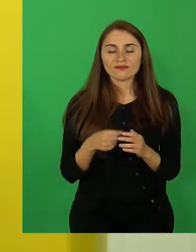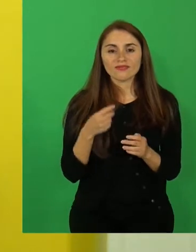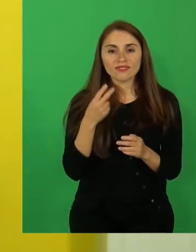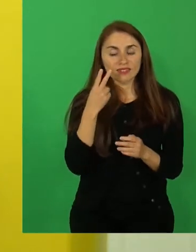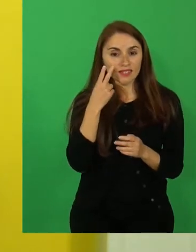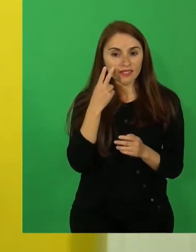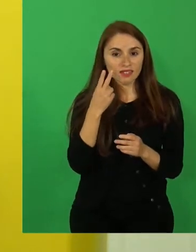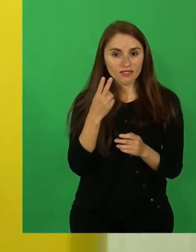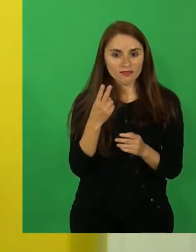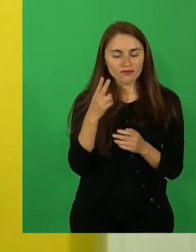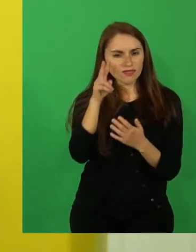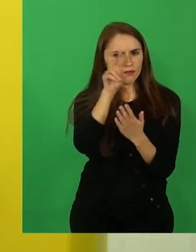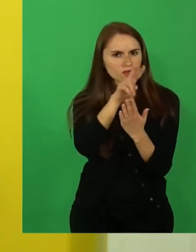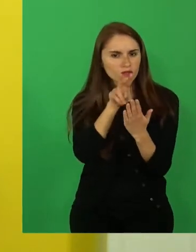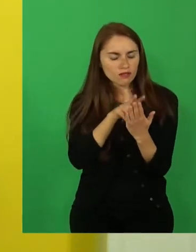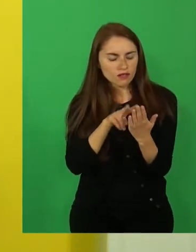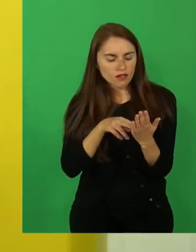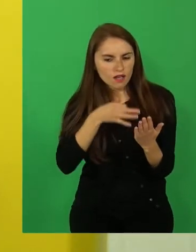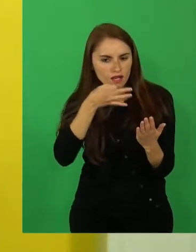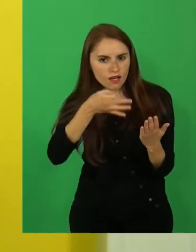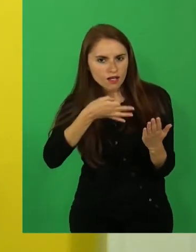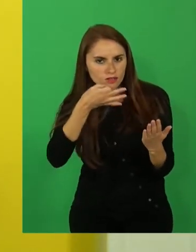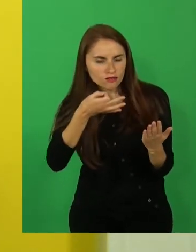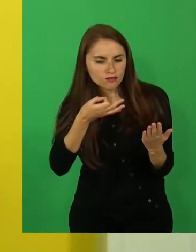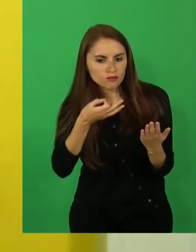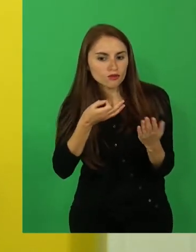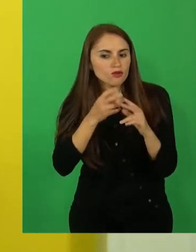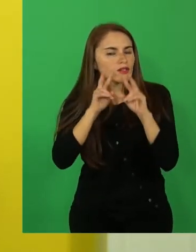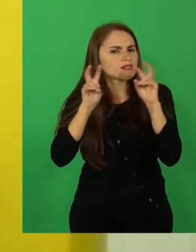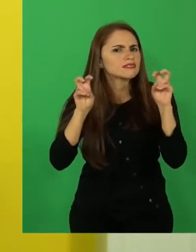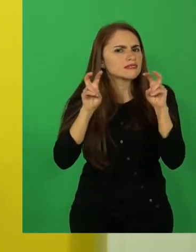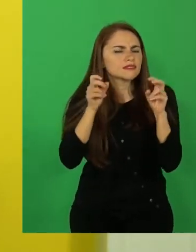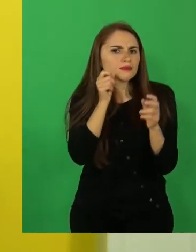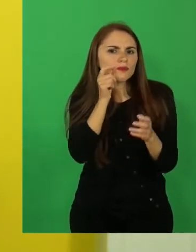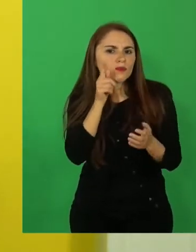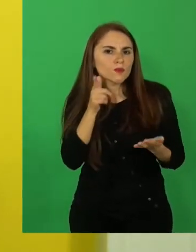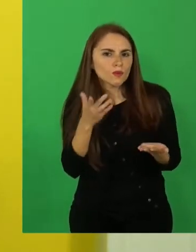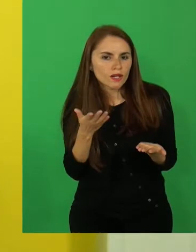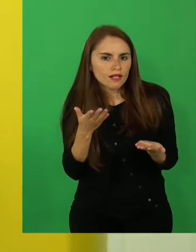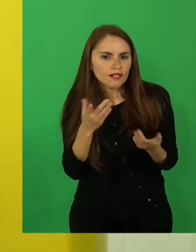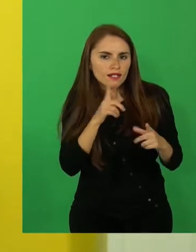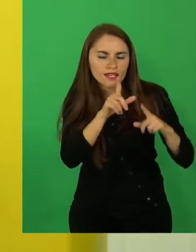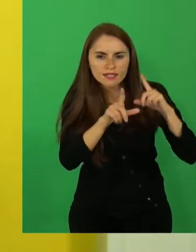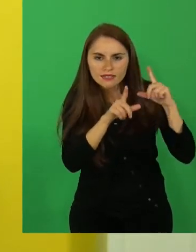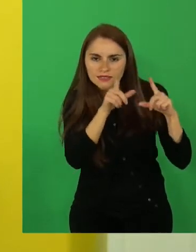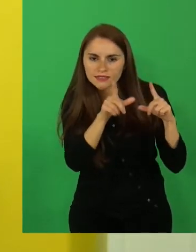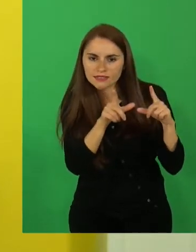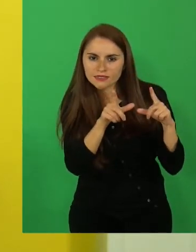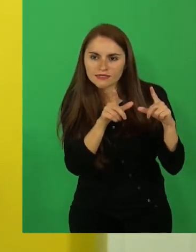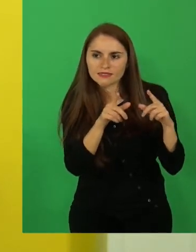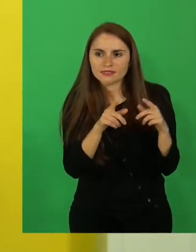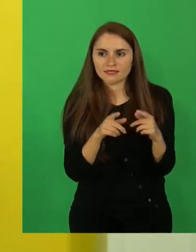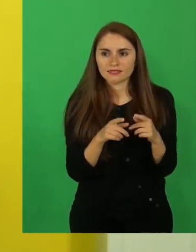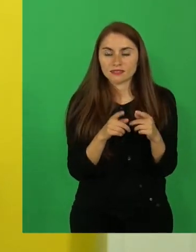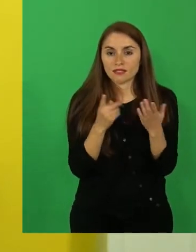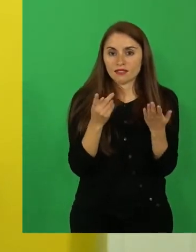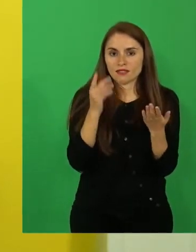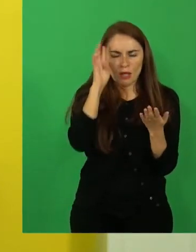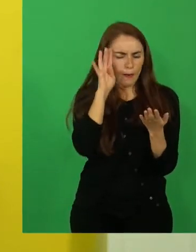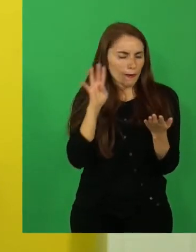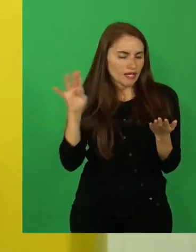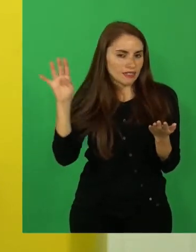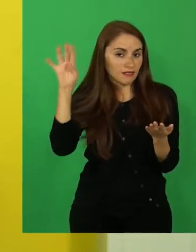Está relatando de qué va a tratar esta leyenda. Ya tiene algo fantástico.